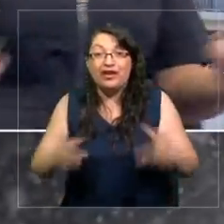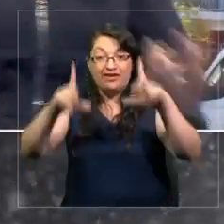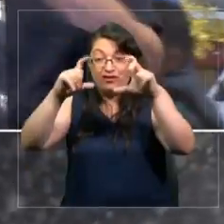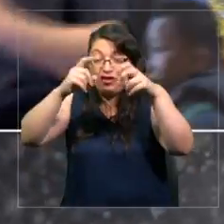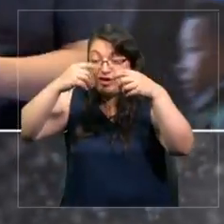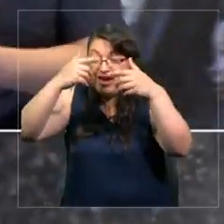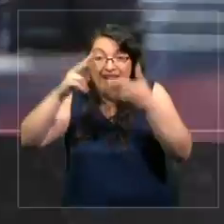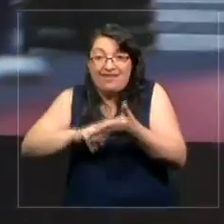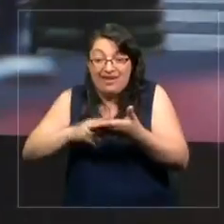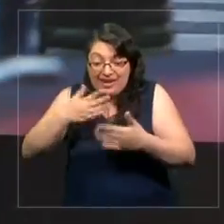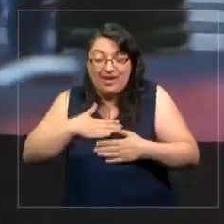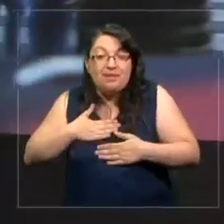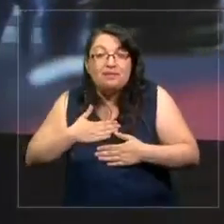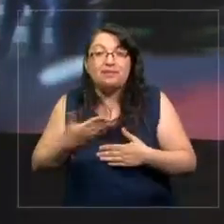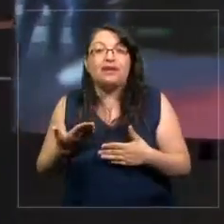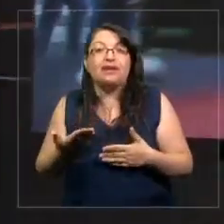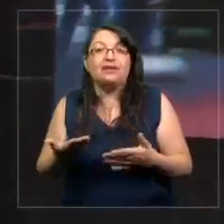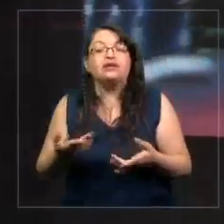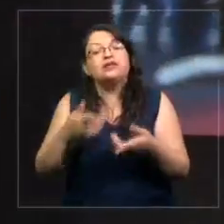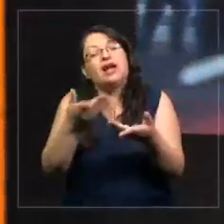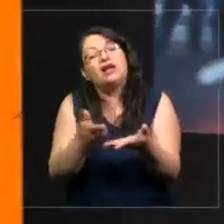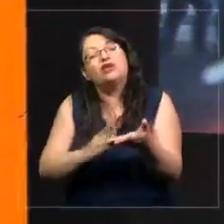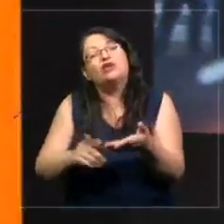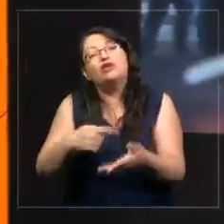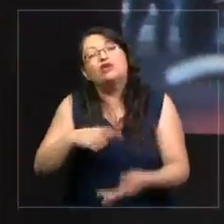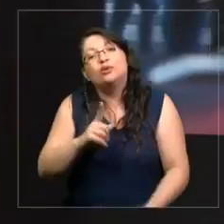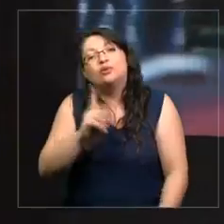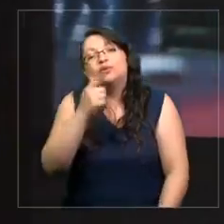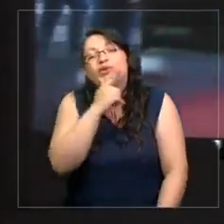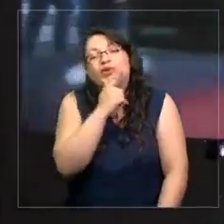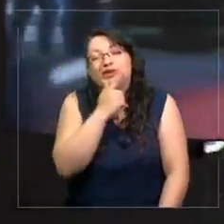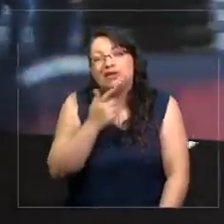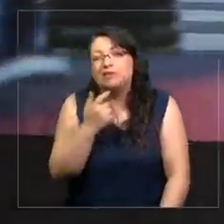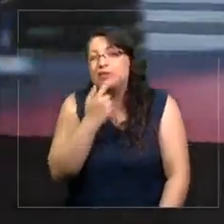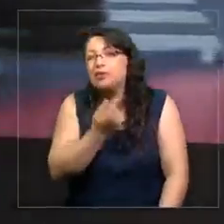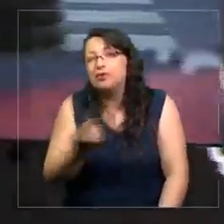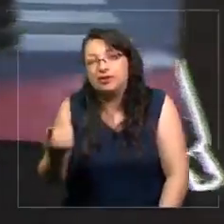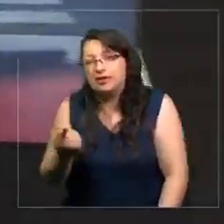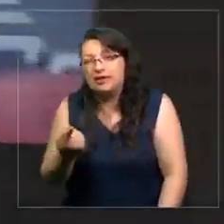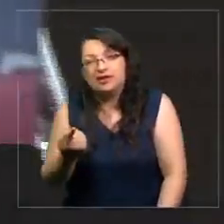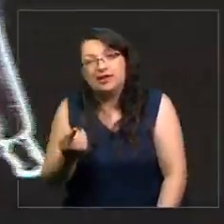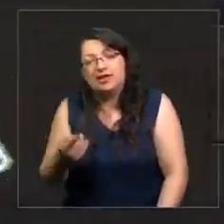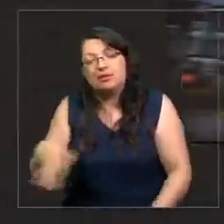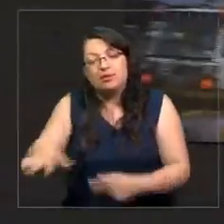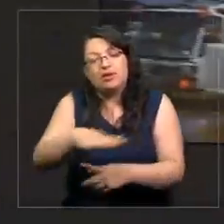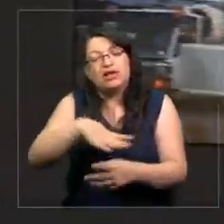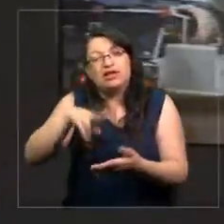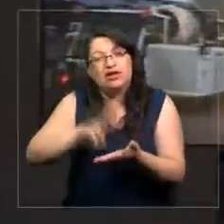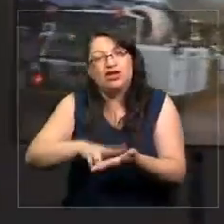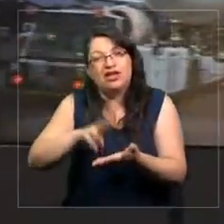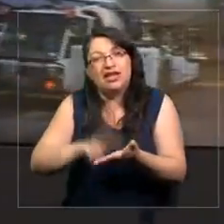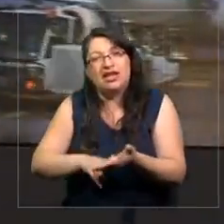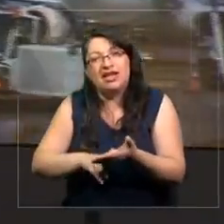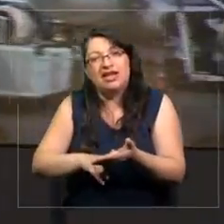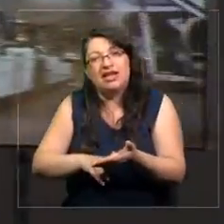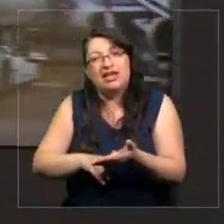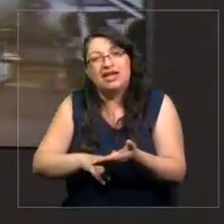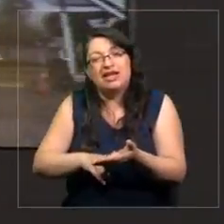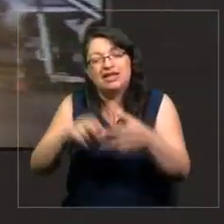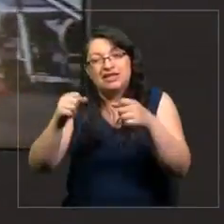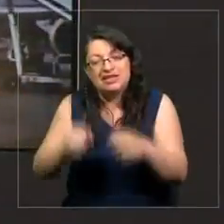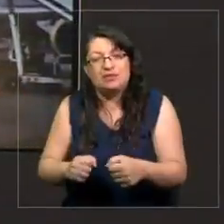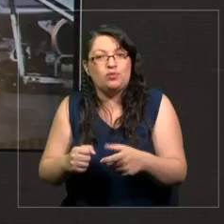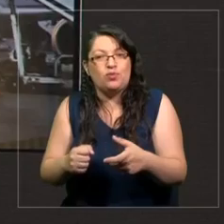tal cual somos. De ahí que nosotros nos preguntemos, primero, si la realidad misma está disponible para un molde